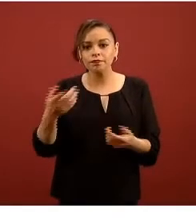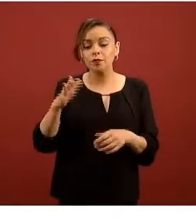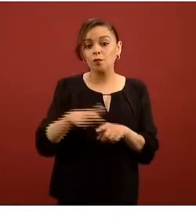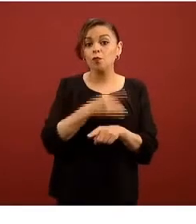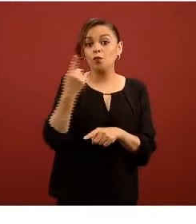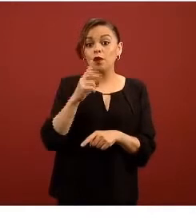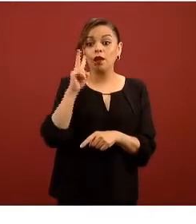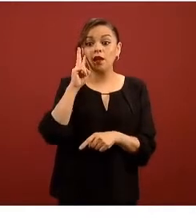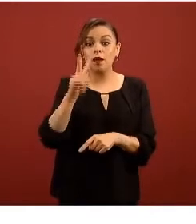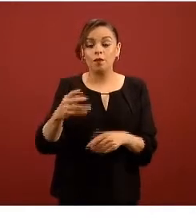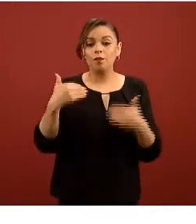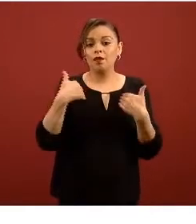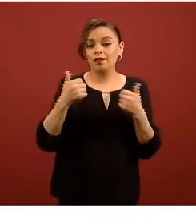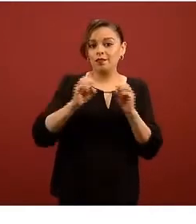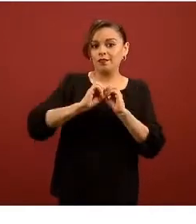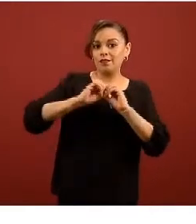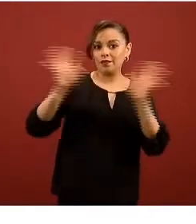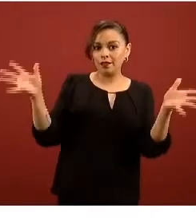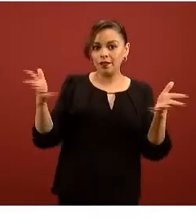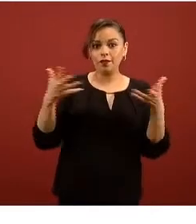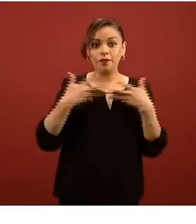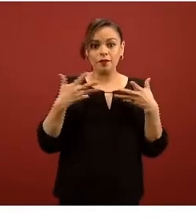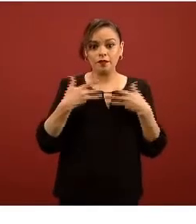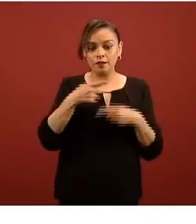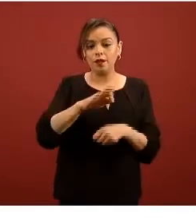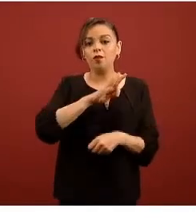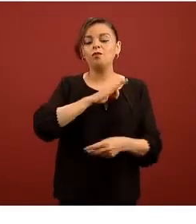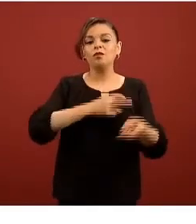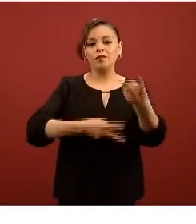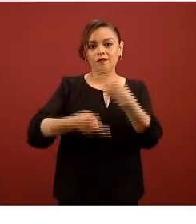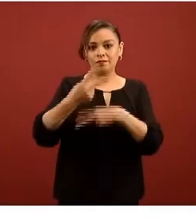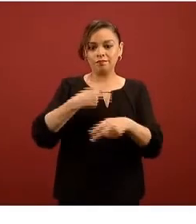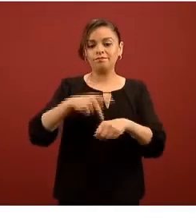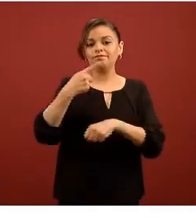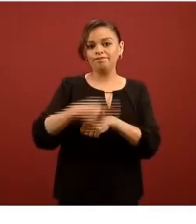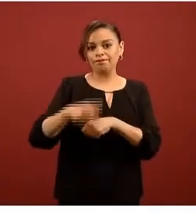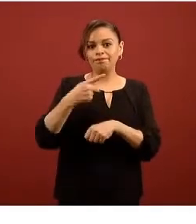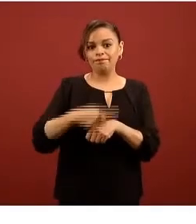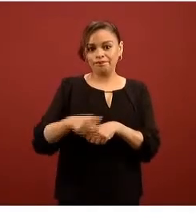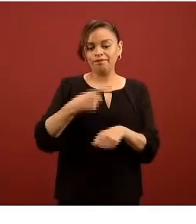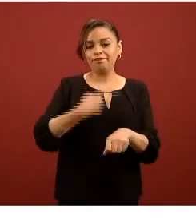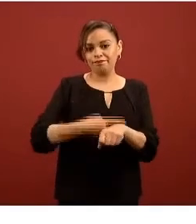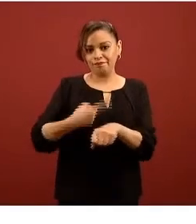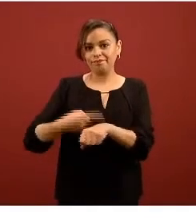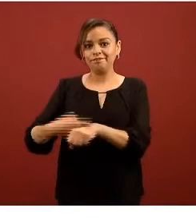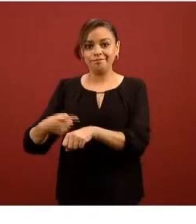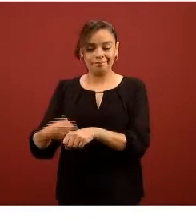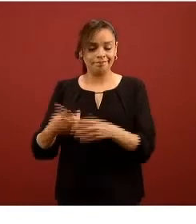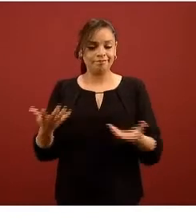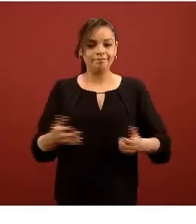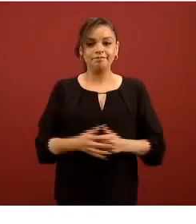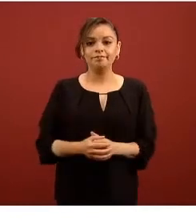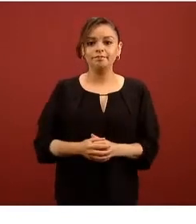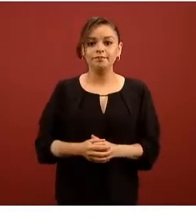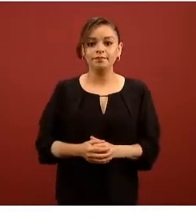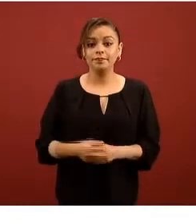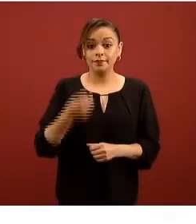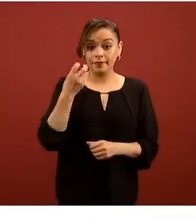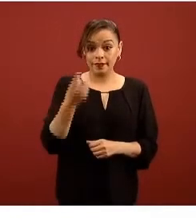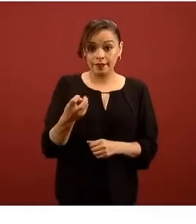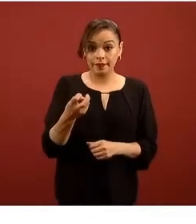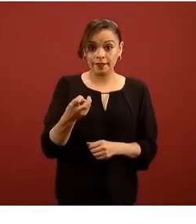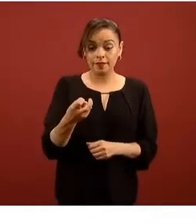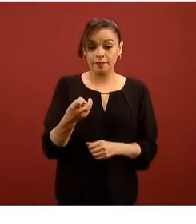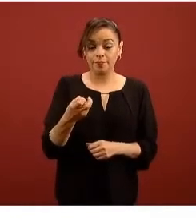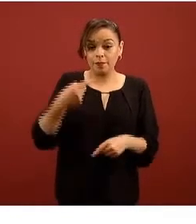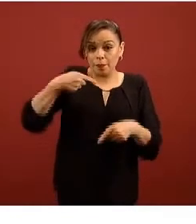evidencia que ahí había una amenaza otro de inmunoterapias y todo ello nos permitió a inicios